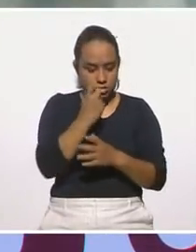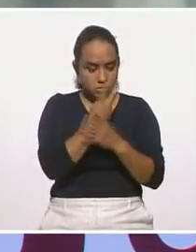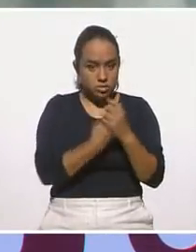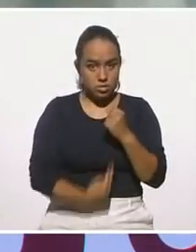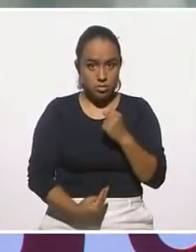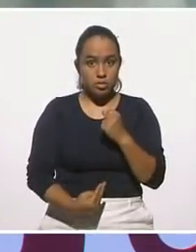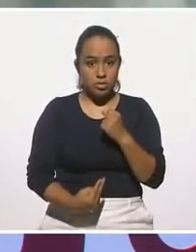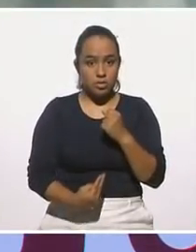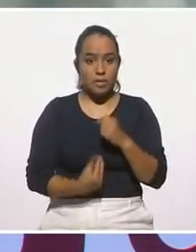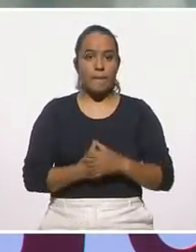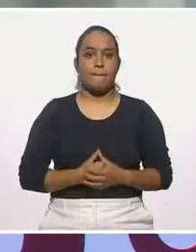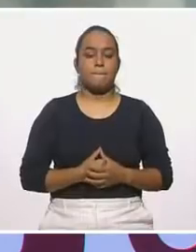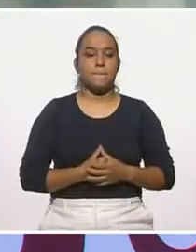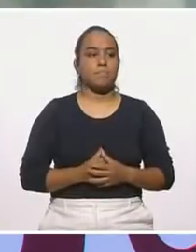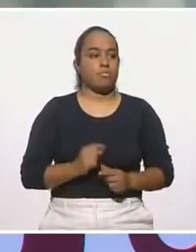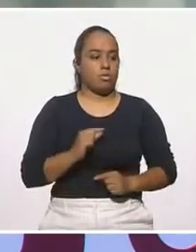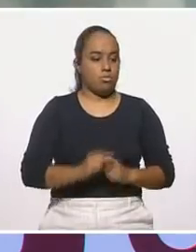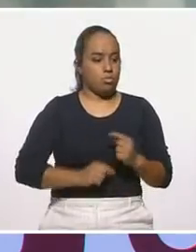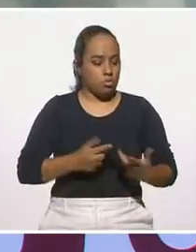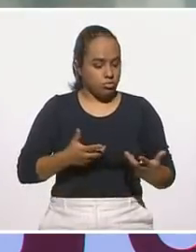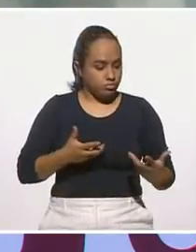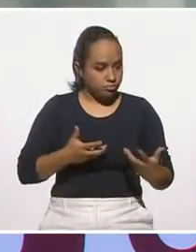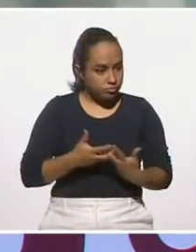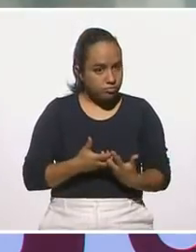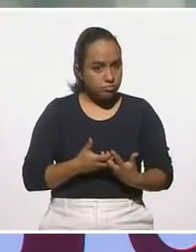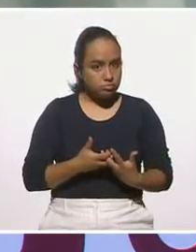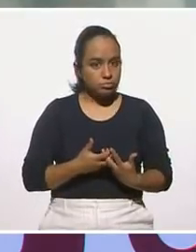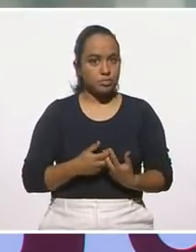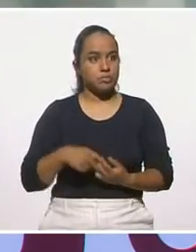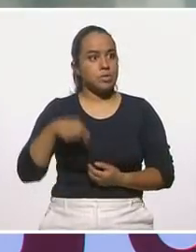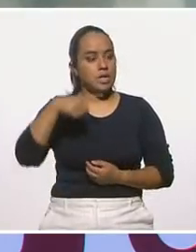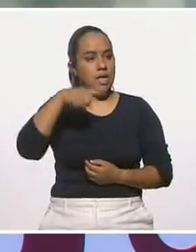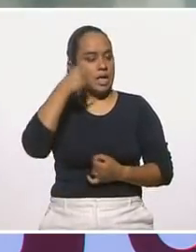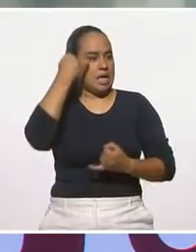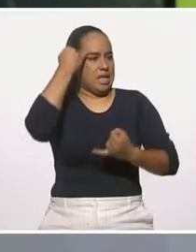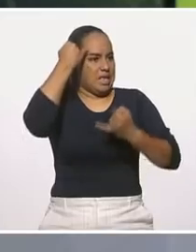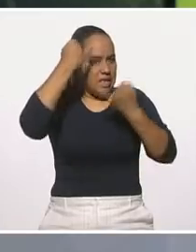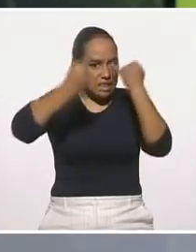Entonces, la adaptabilidad, la creatividad,